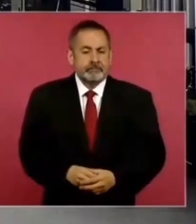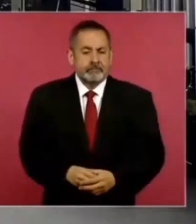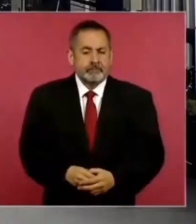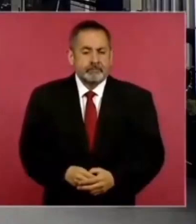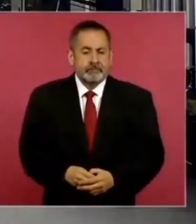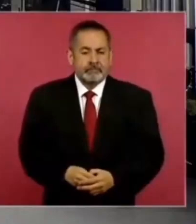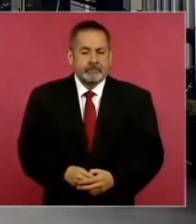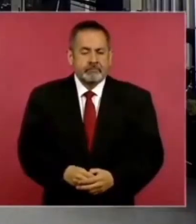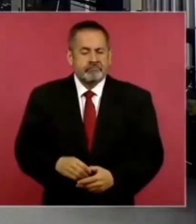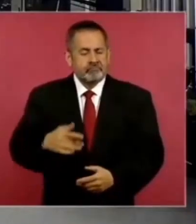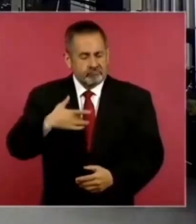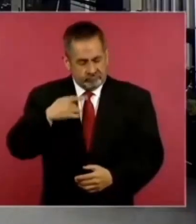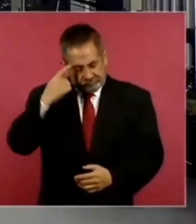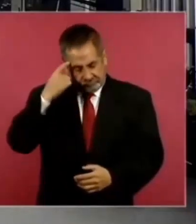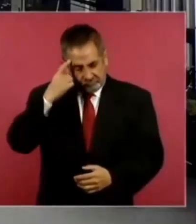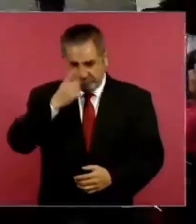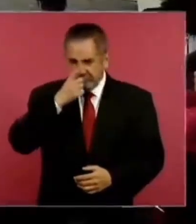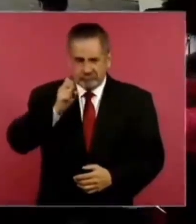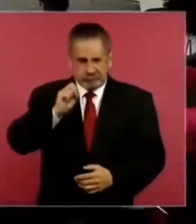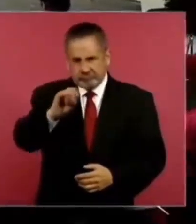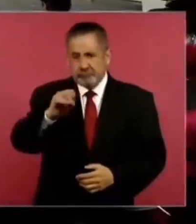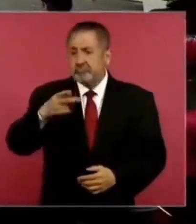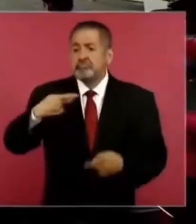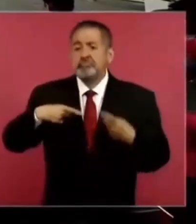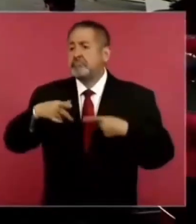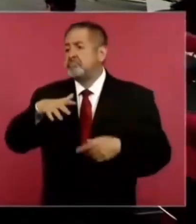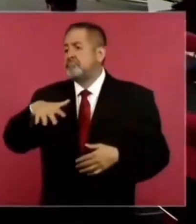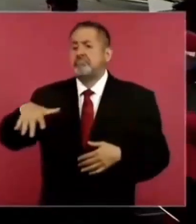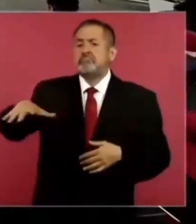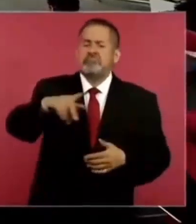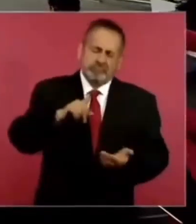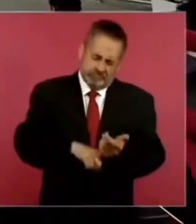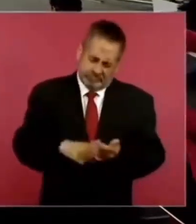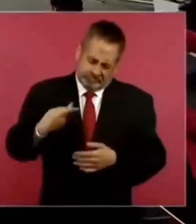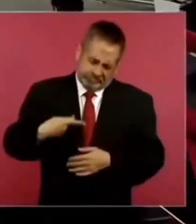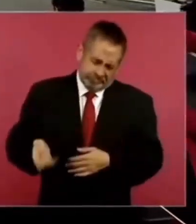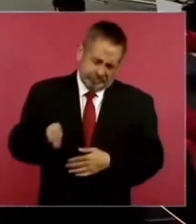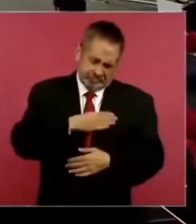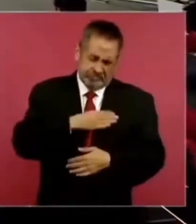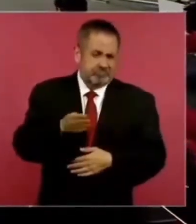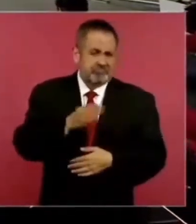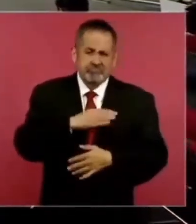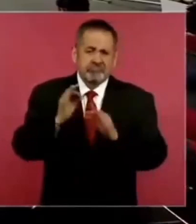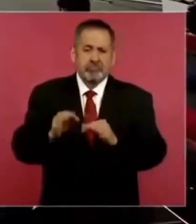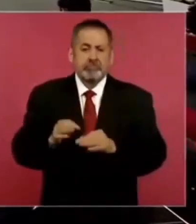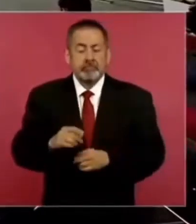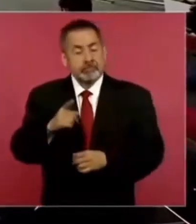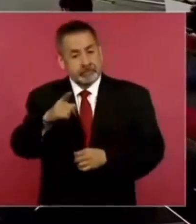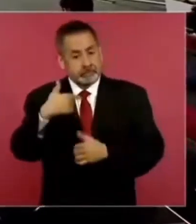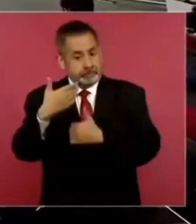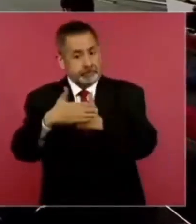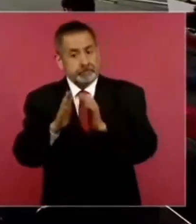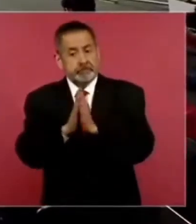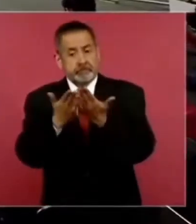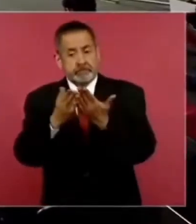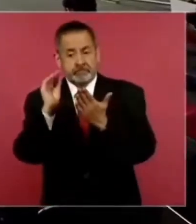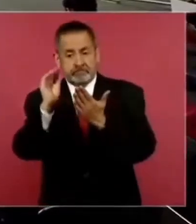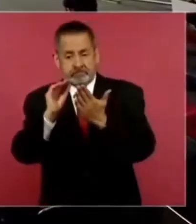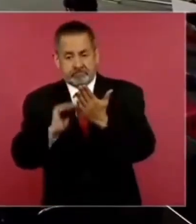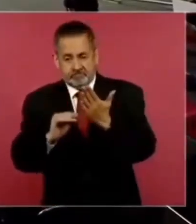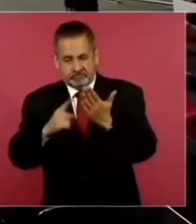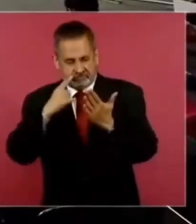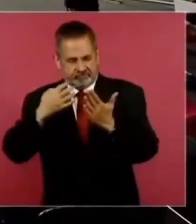Y sostengo que el pueblo es bueno. Y además, ahora en mi libro voy a